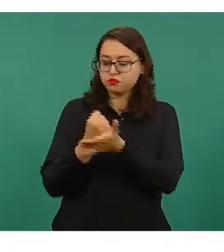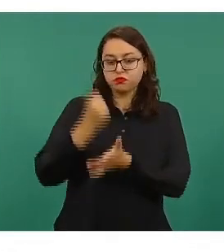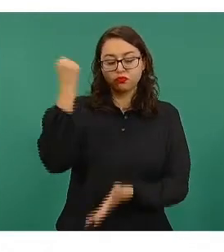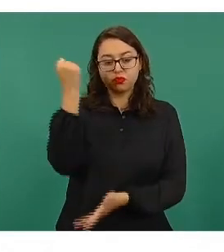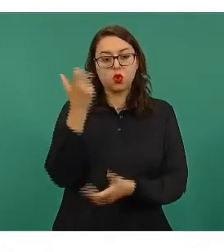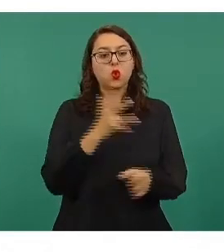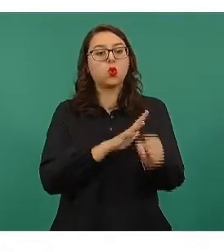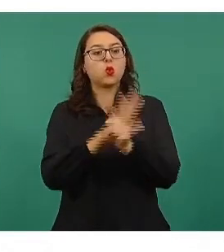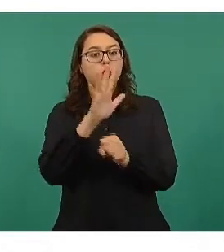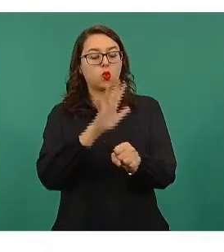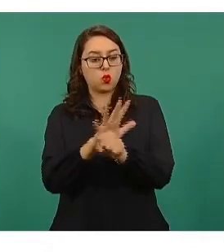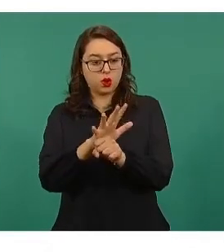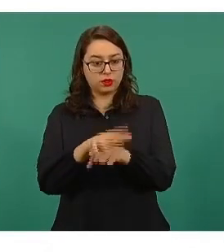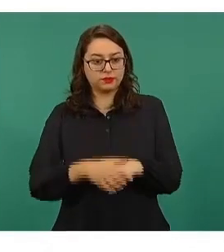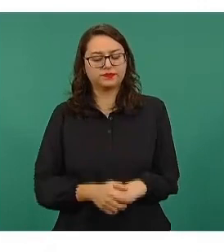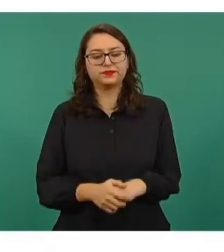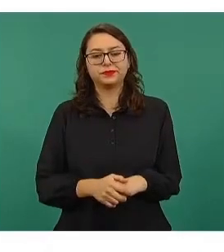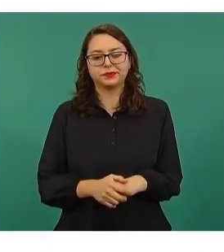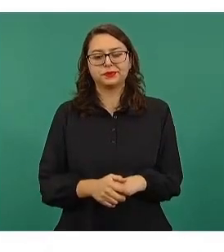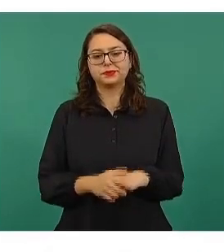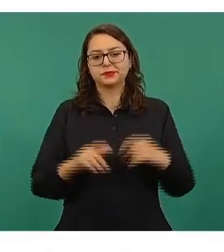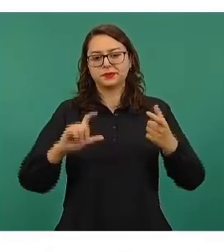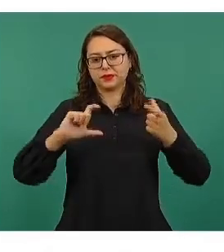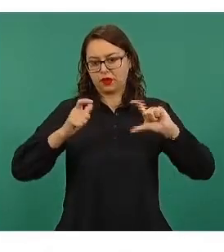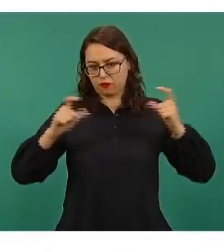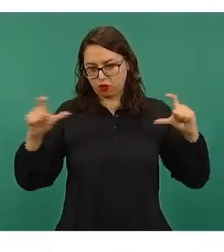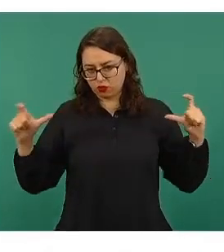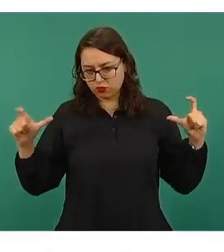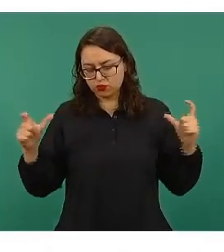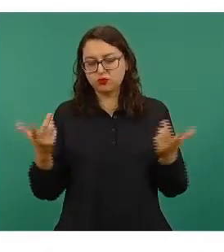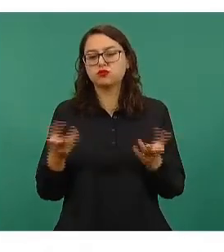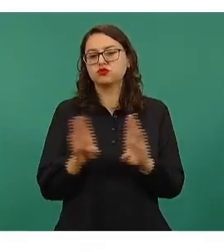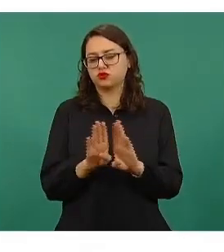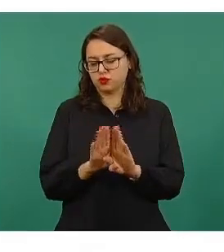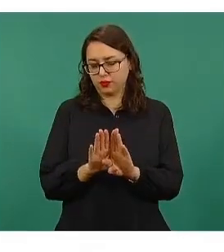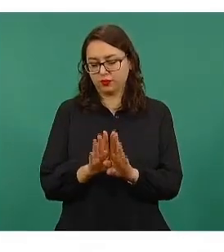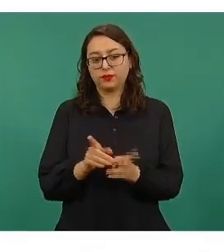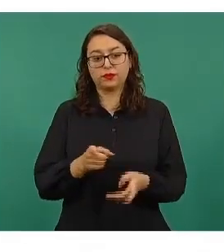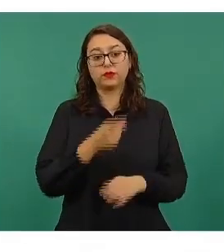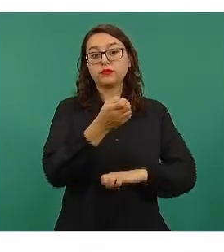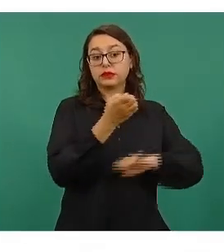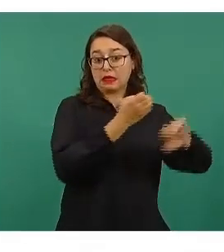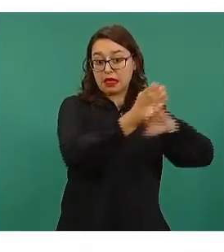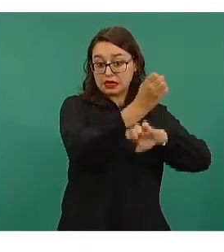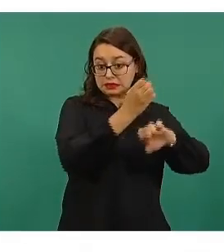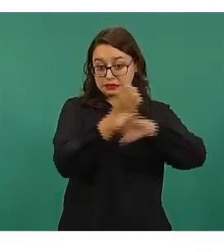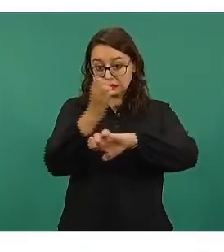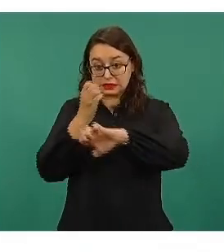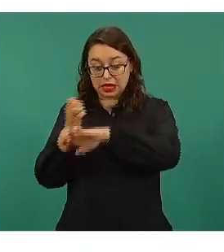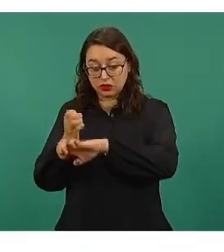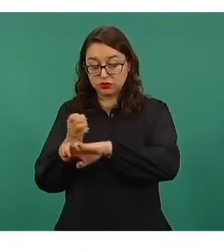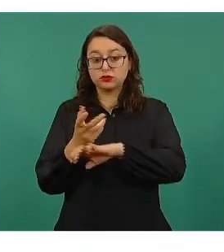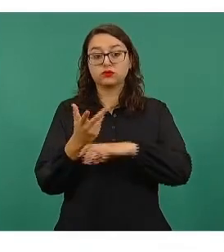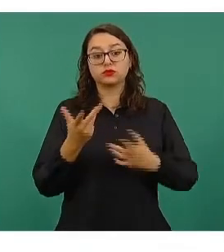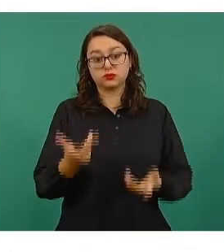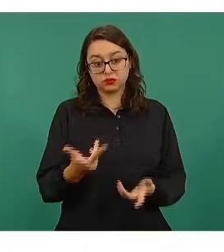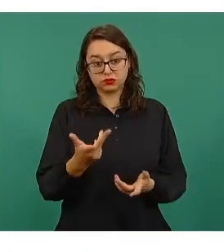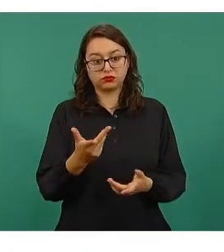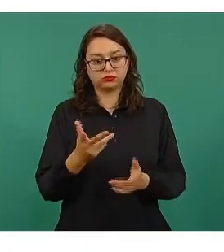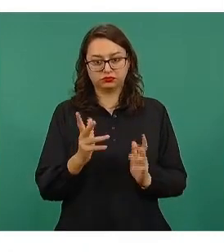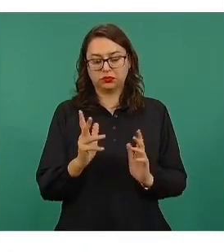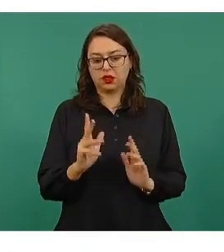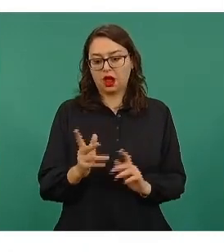nos dice la fórmula es a todos los estados se les va a dar de inicio las participaciones que ya